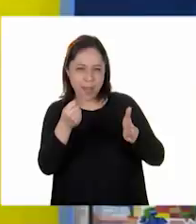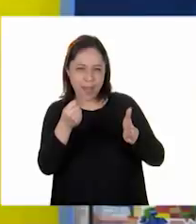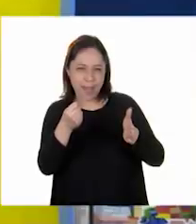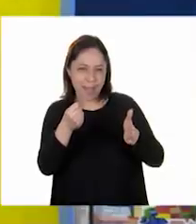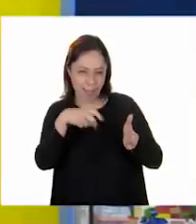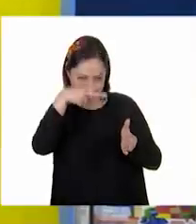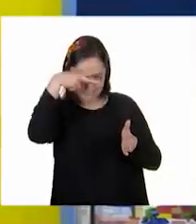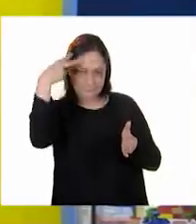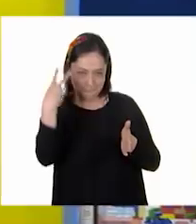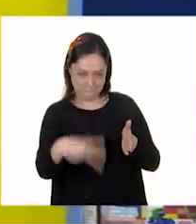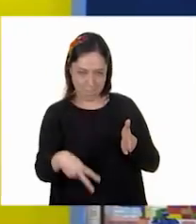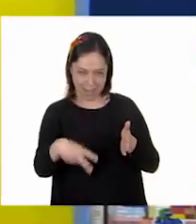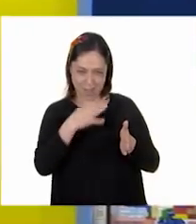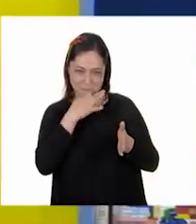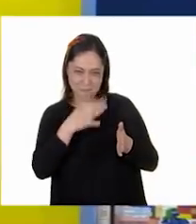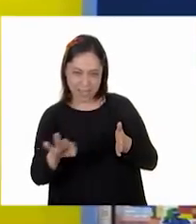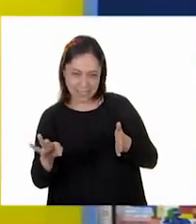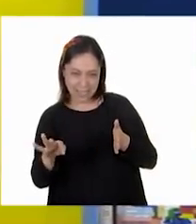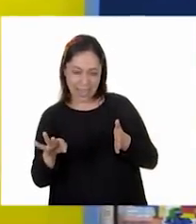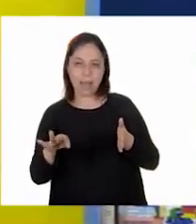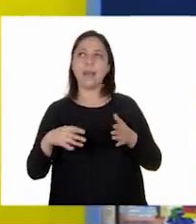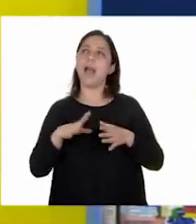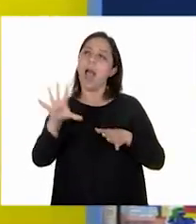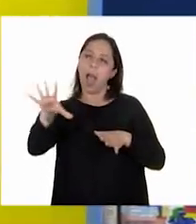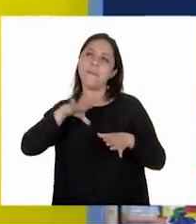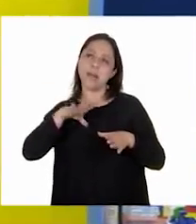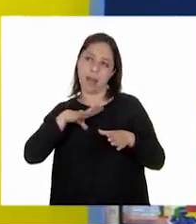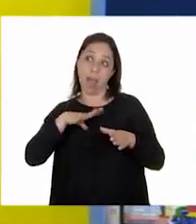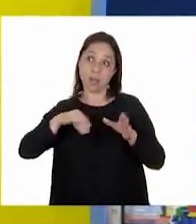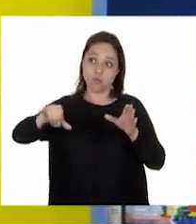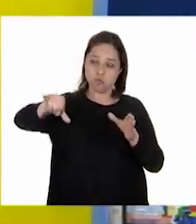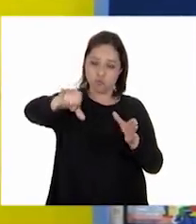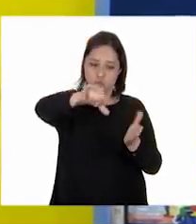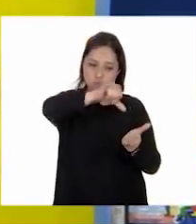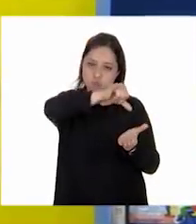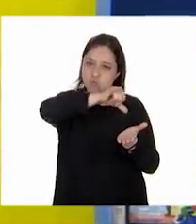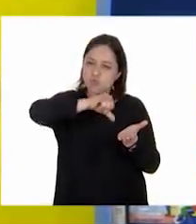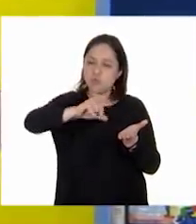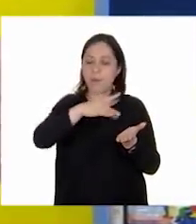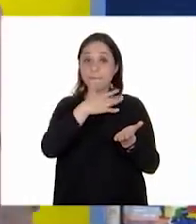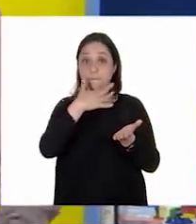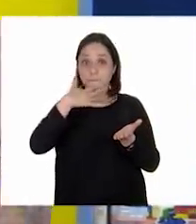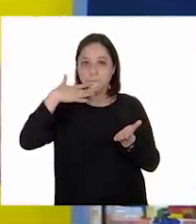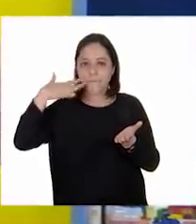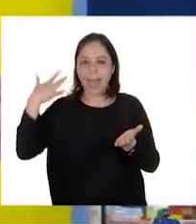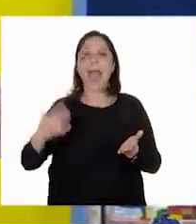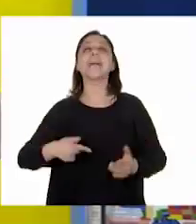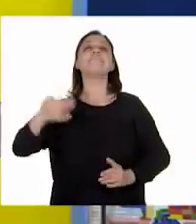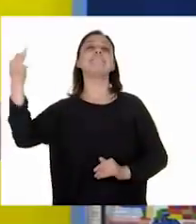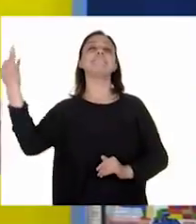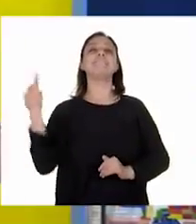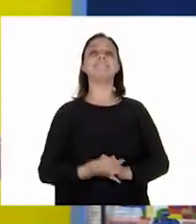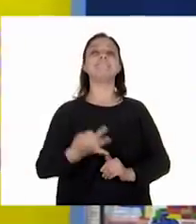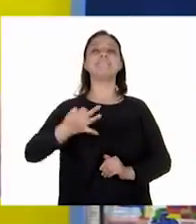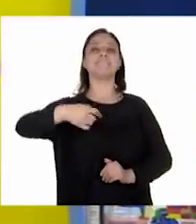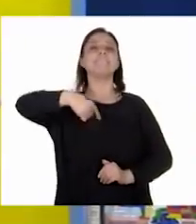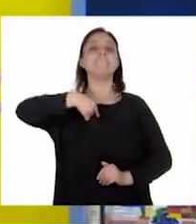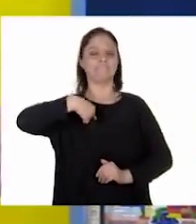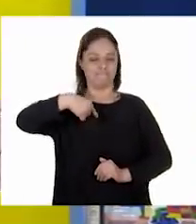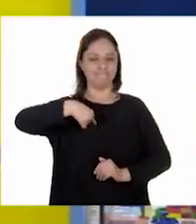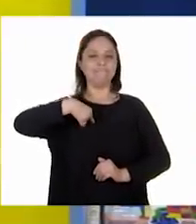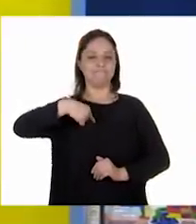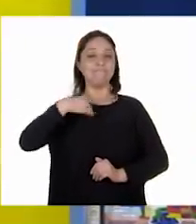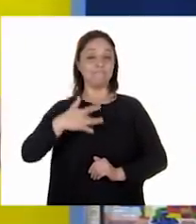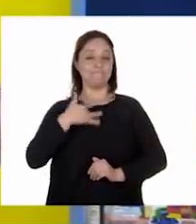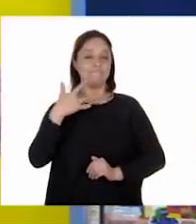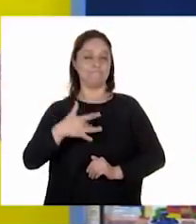Ajá. Lleva una crema que es muy rica. Sí. Creo que me voy a atrever, y eso, ¿sabes